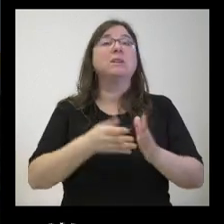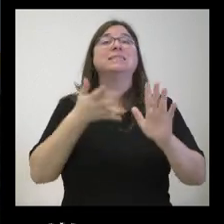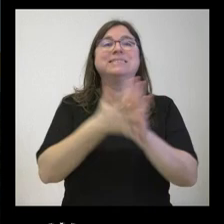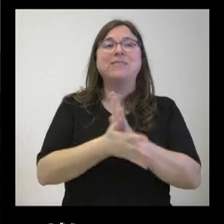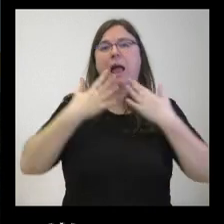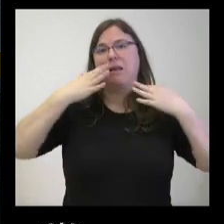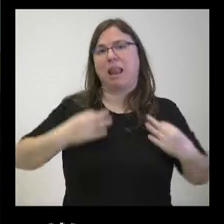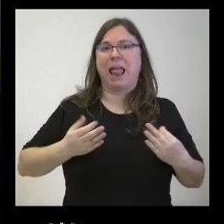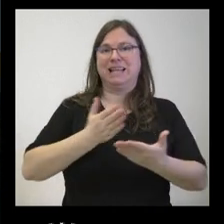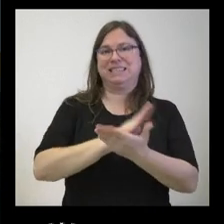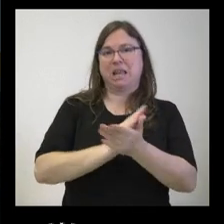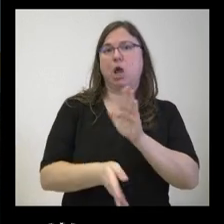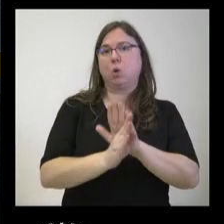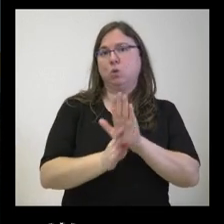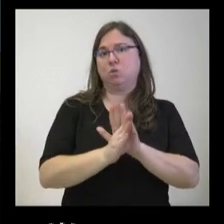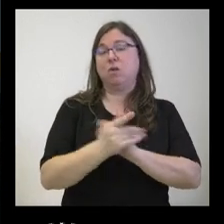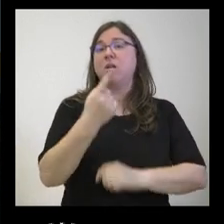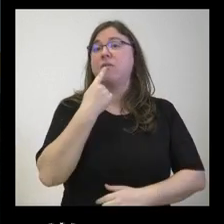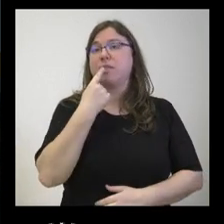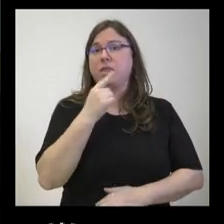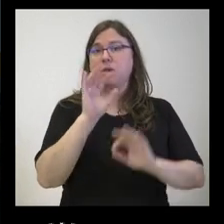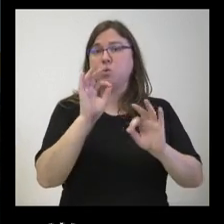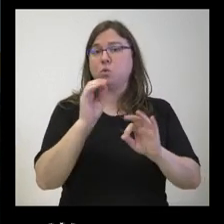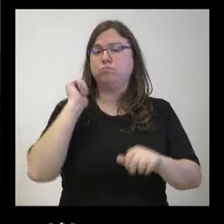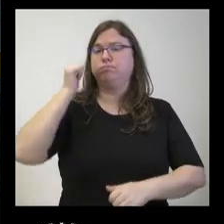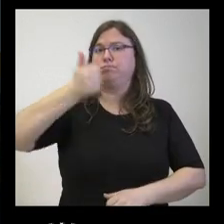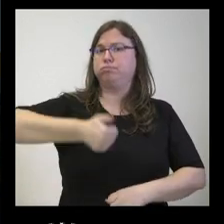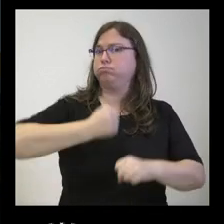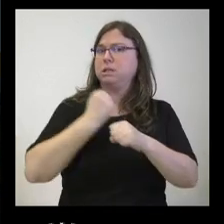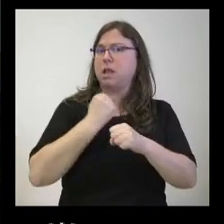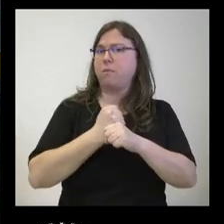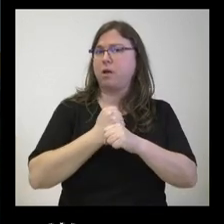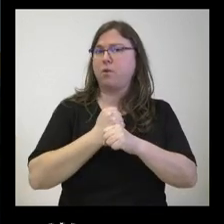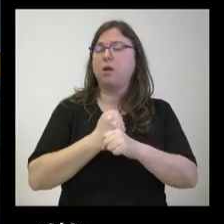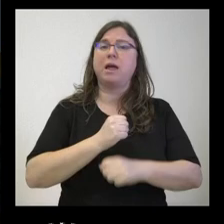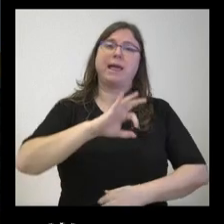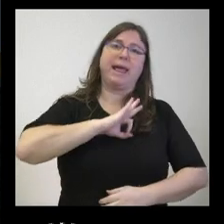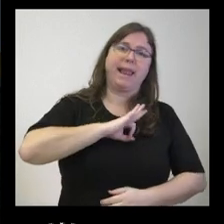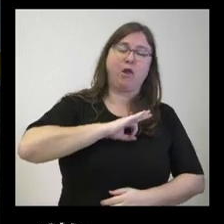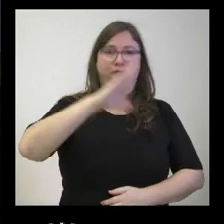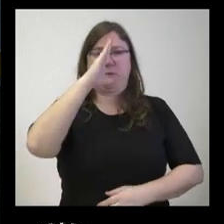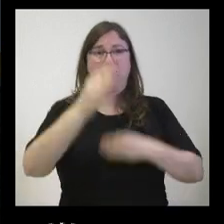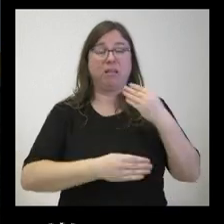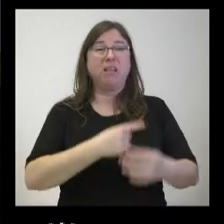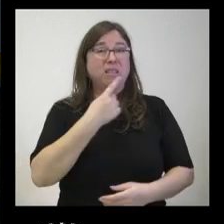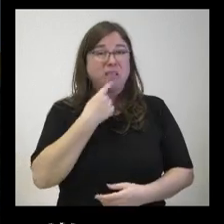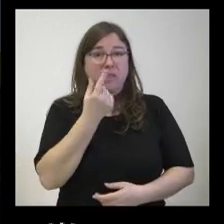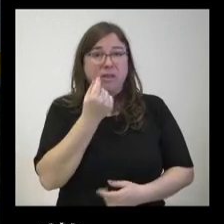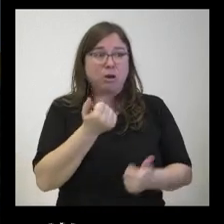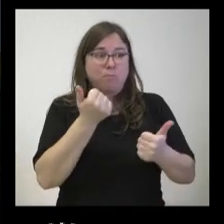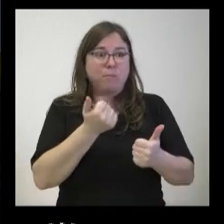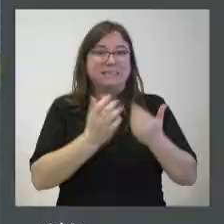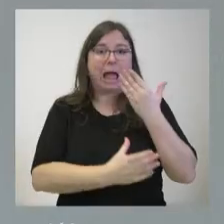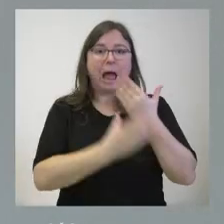prestando esa actividad que usted, como dice, ha venido realizando entre enero y febrero, pero que dicen que no les va a dar para abril.